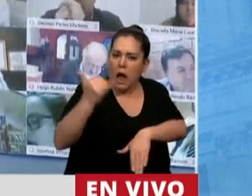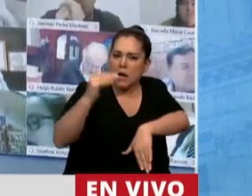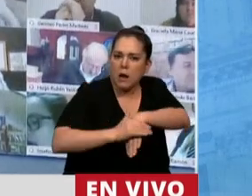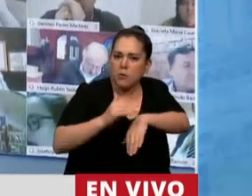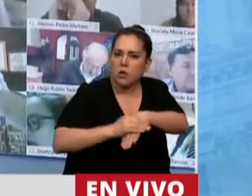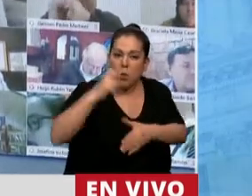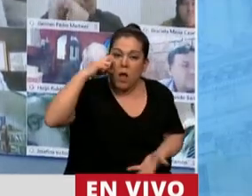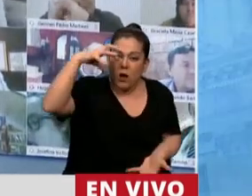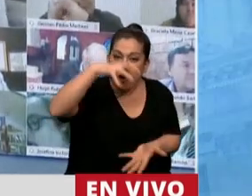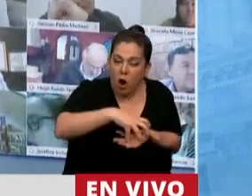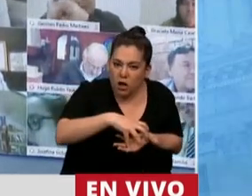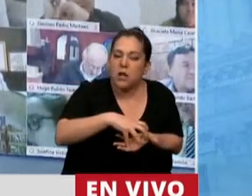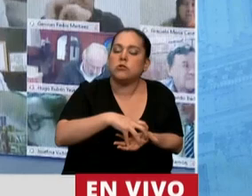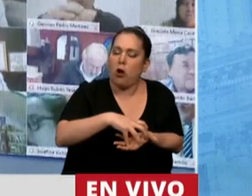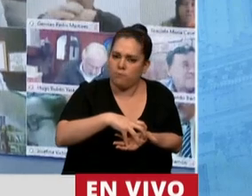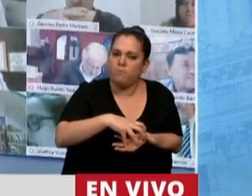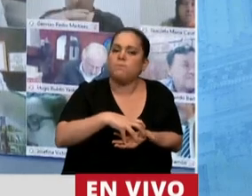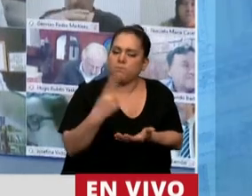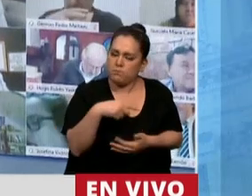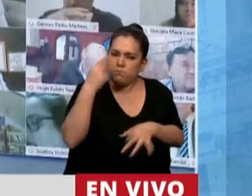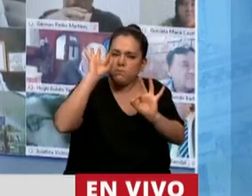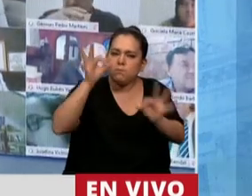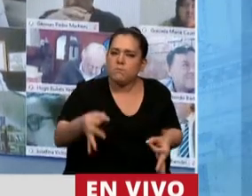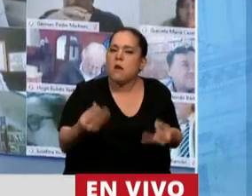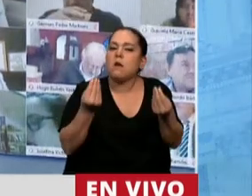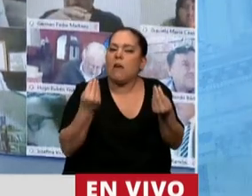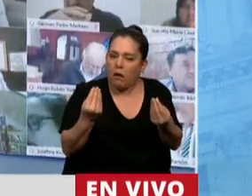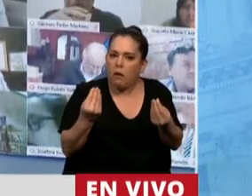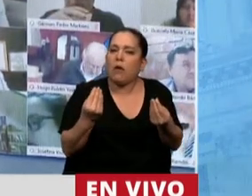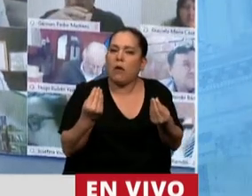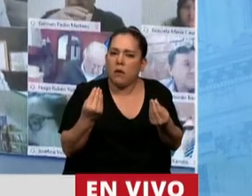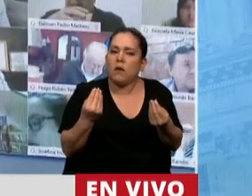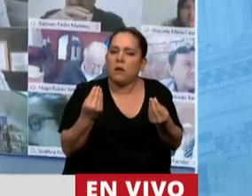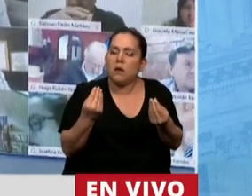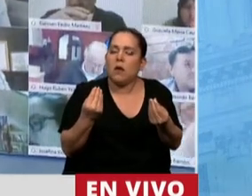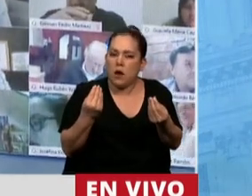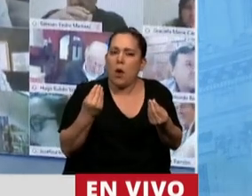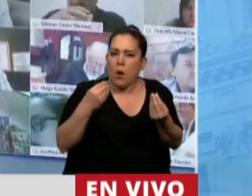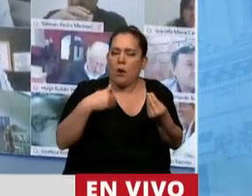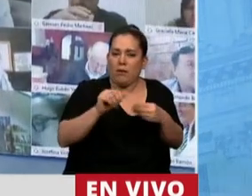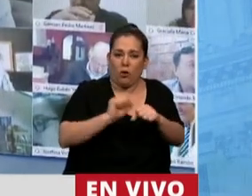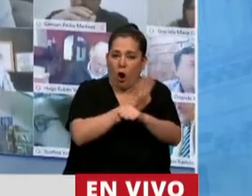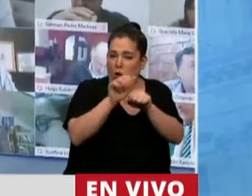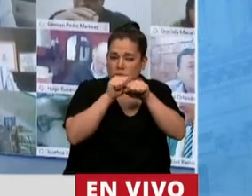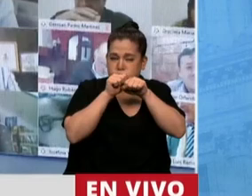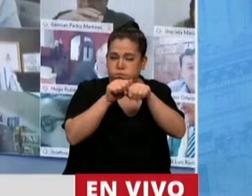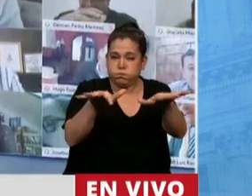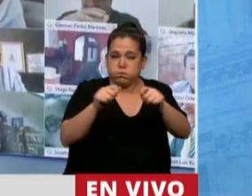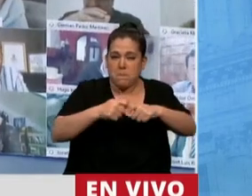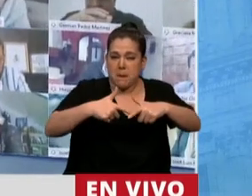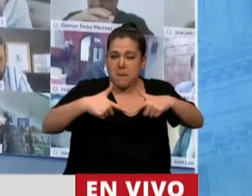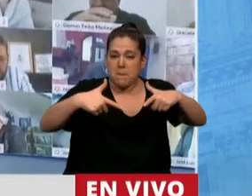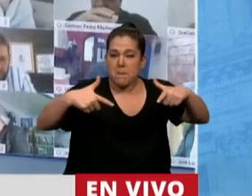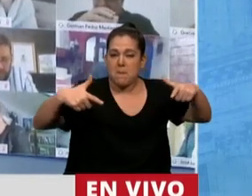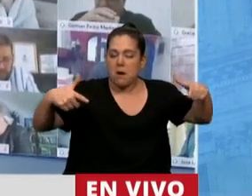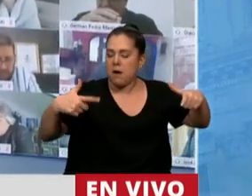institucional y sabemos que vivimos el pico prácticamente de la pandemia. No vamos